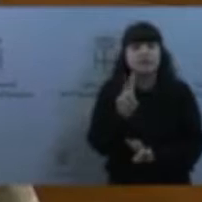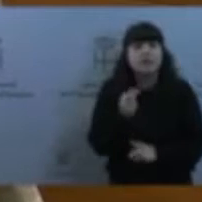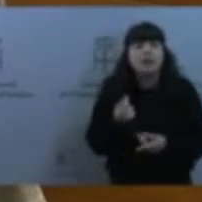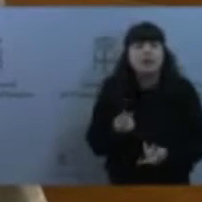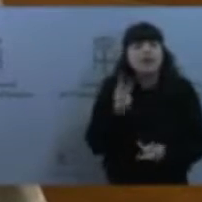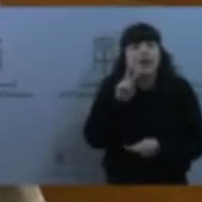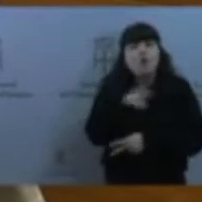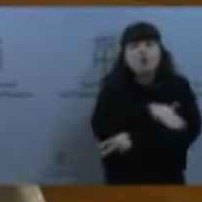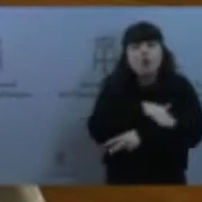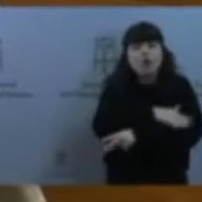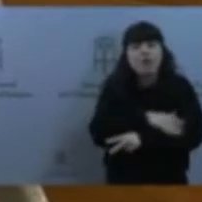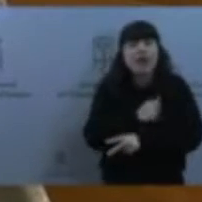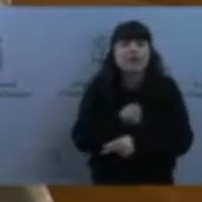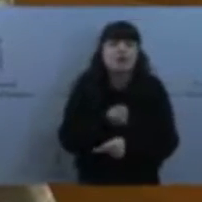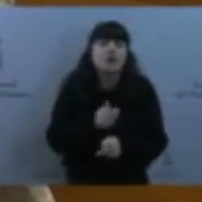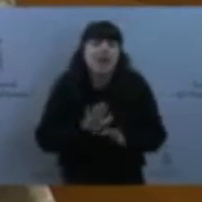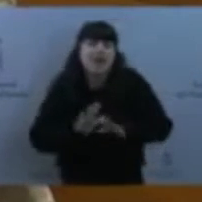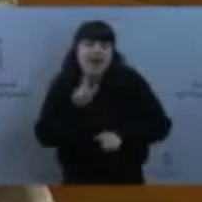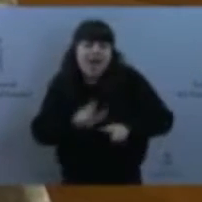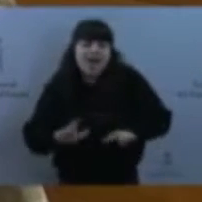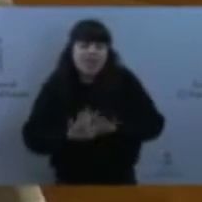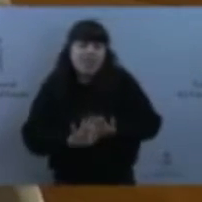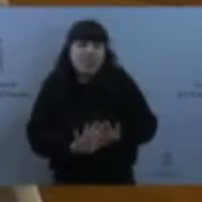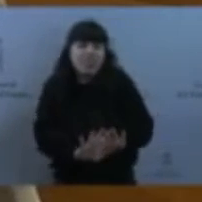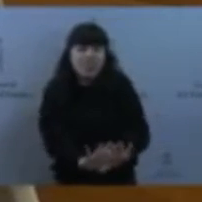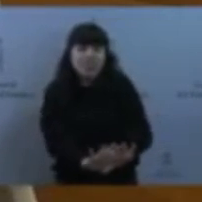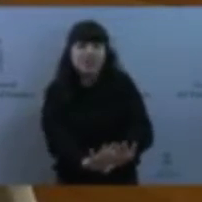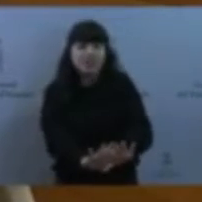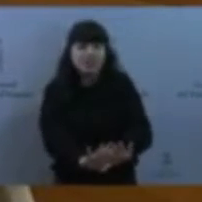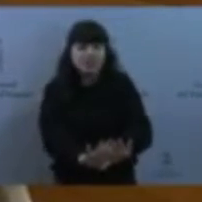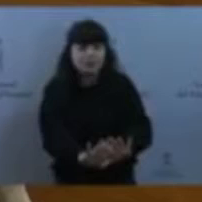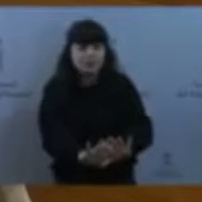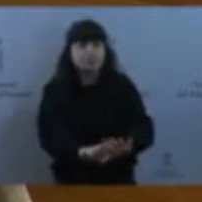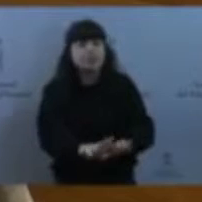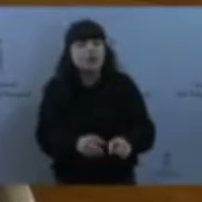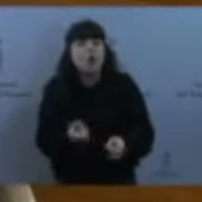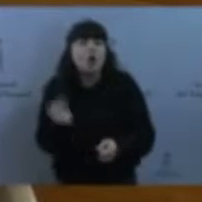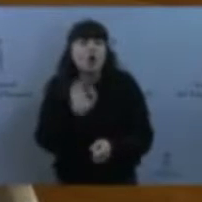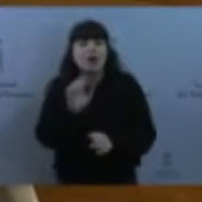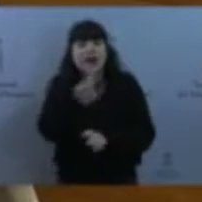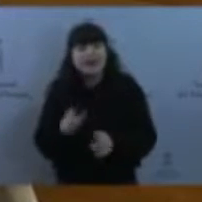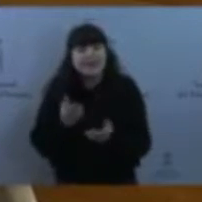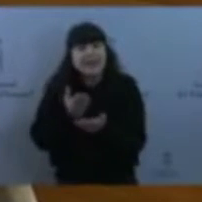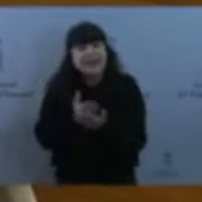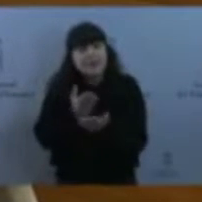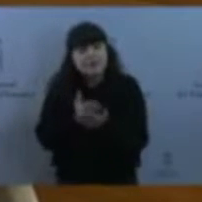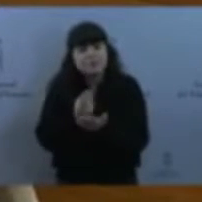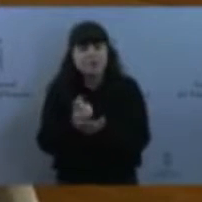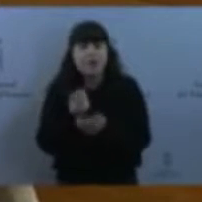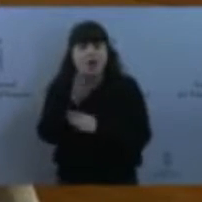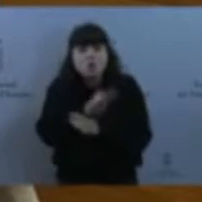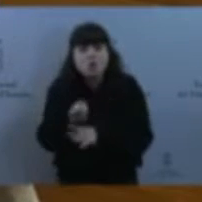territorio como a las que piden garantías ambientales. En los propios informes de la Fiscalía se hace relación